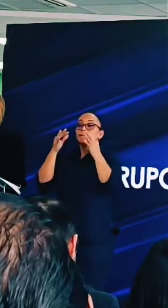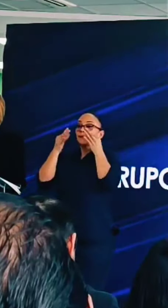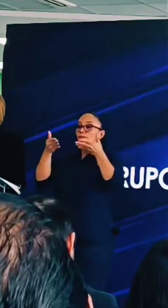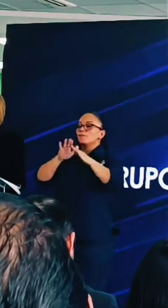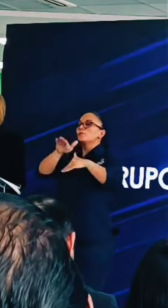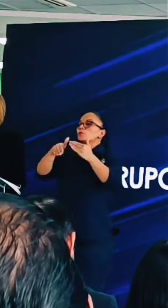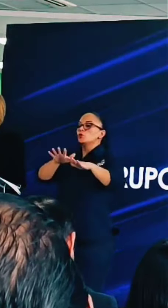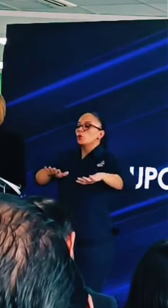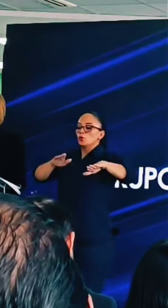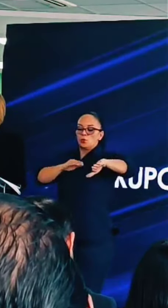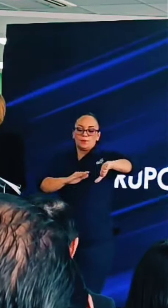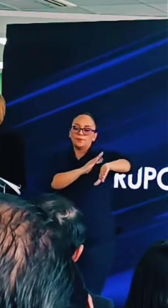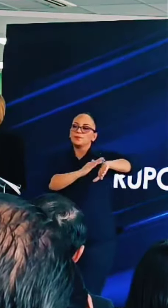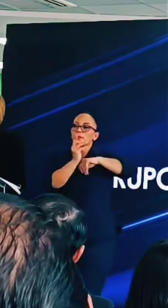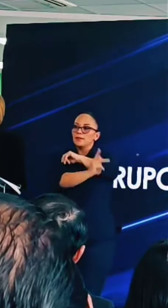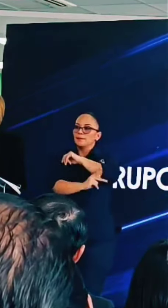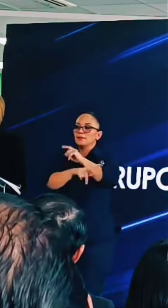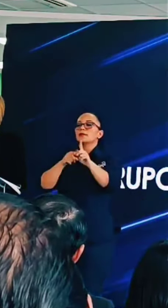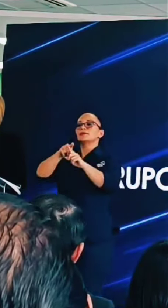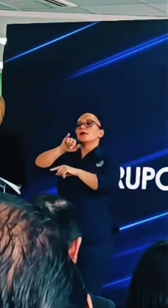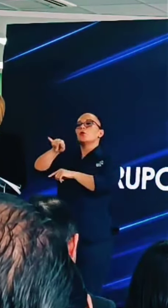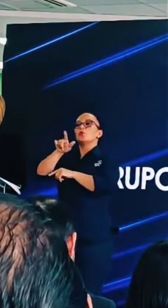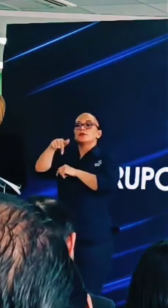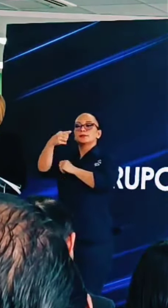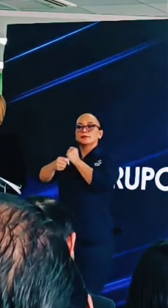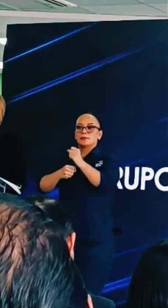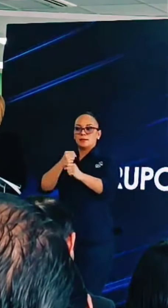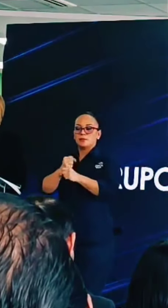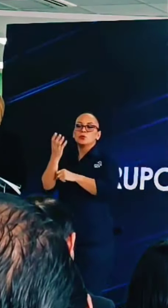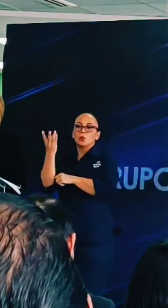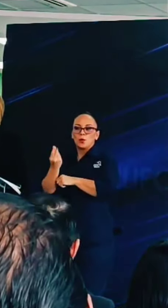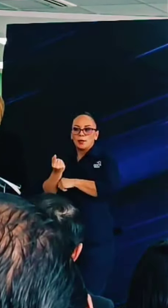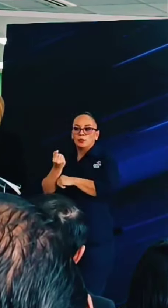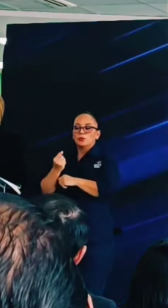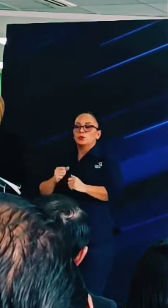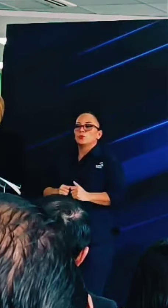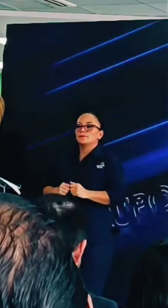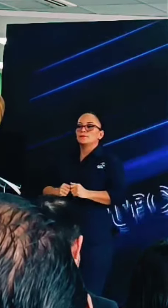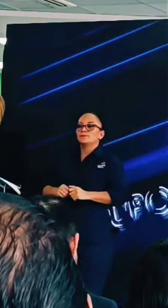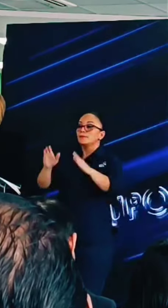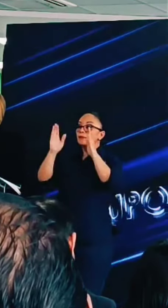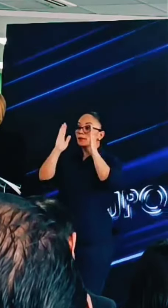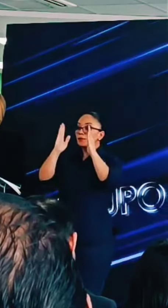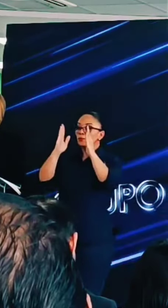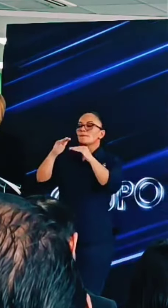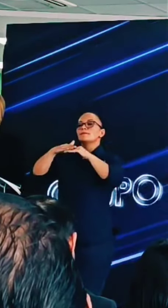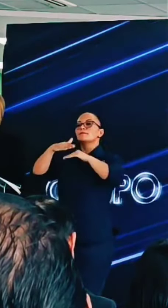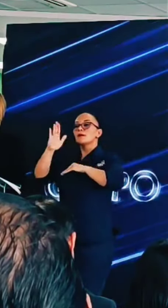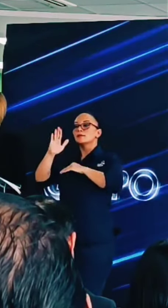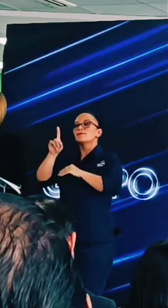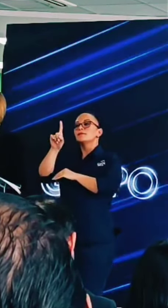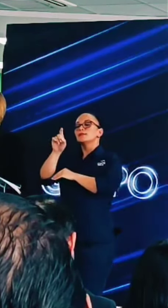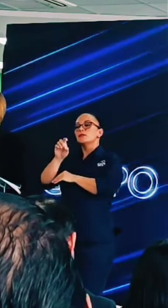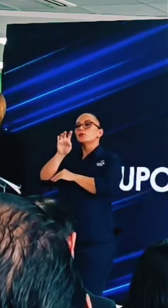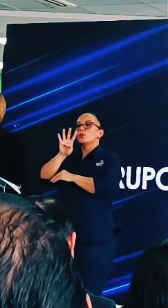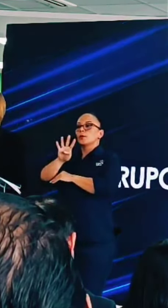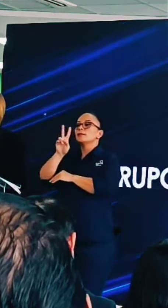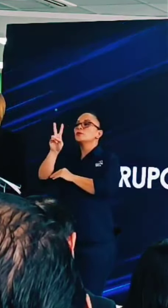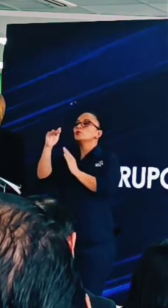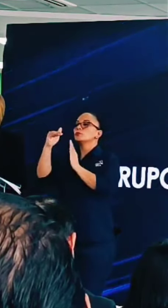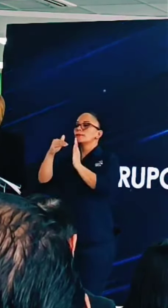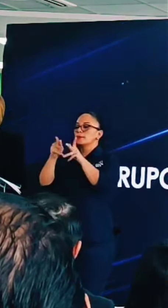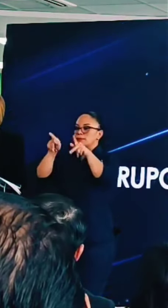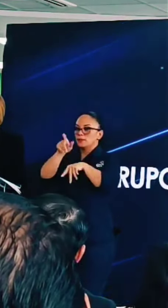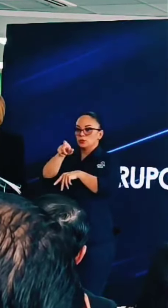en todo el territorio nacional. Hasta julio de este año se contabiliza la atención de más de 142